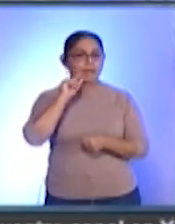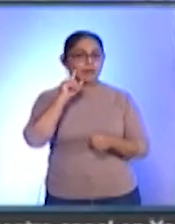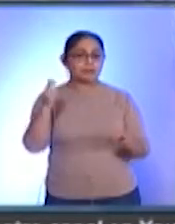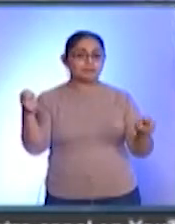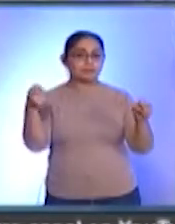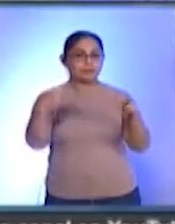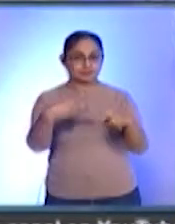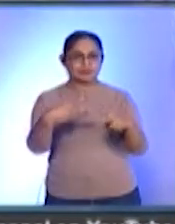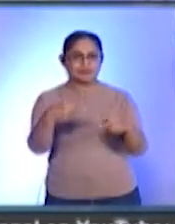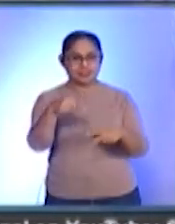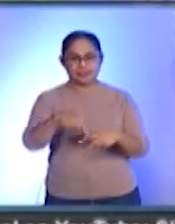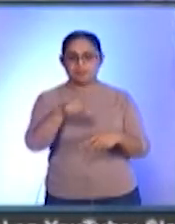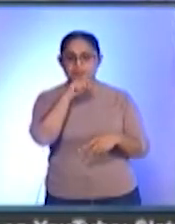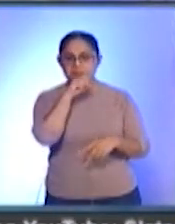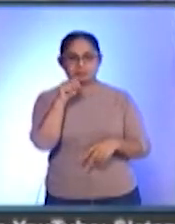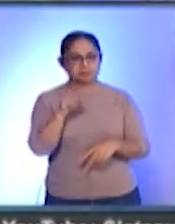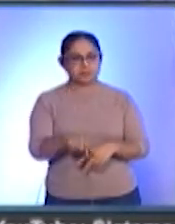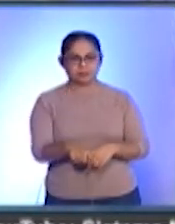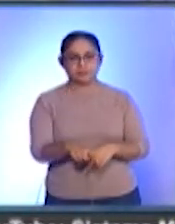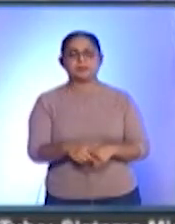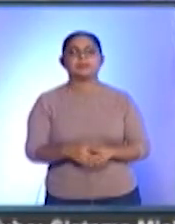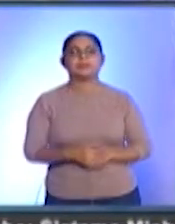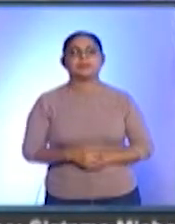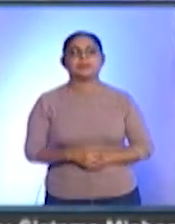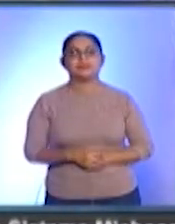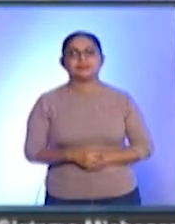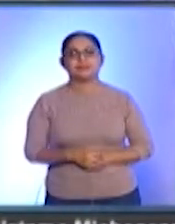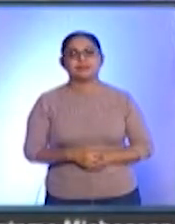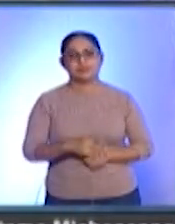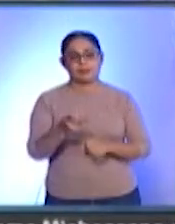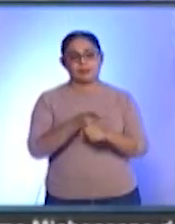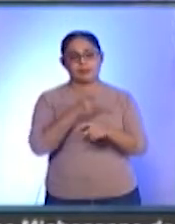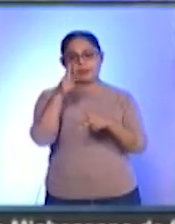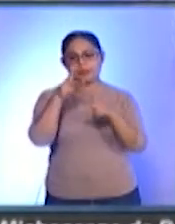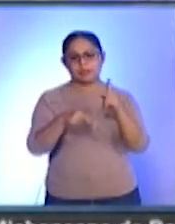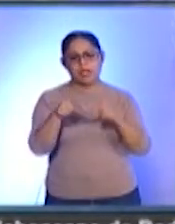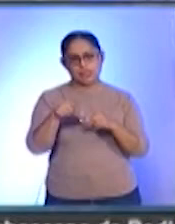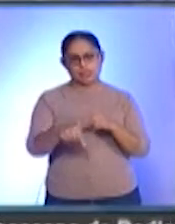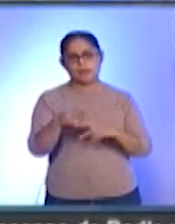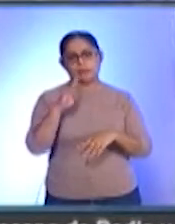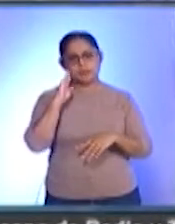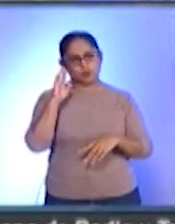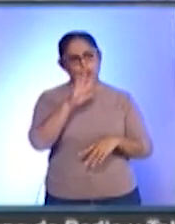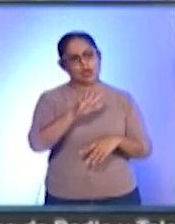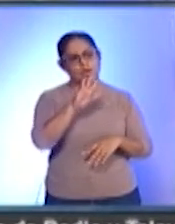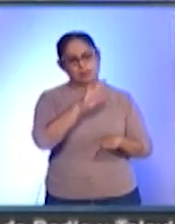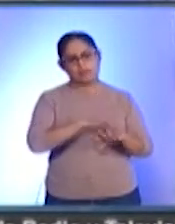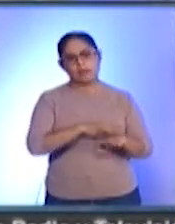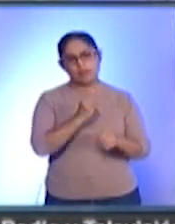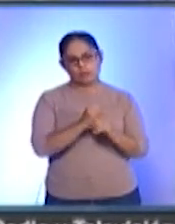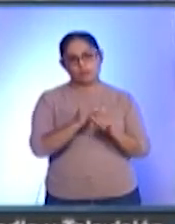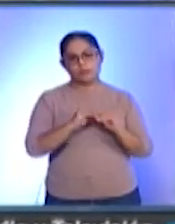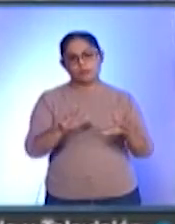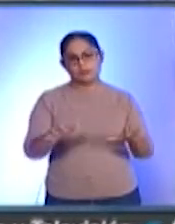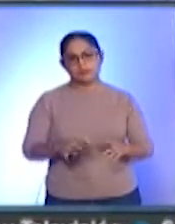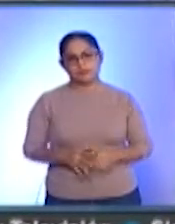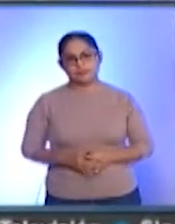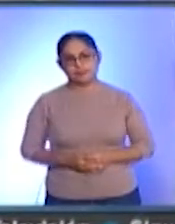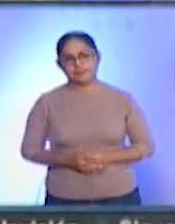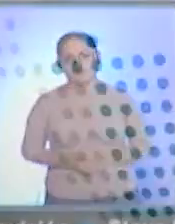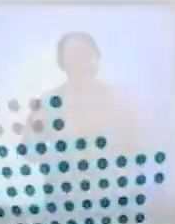cita a través de este espacio informático. Después de la pausa continuamos con más para todo el estado de Michoacán.